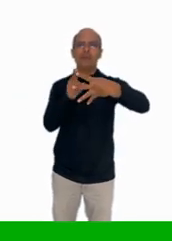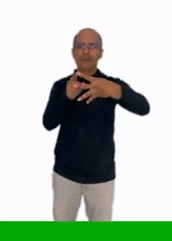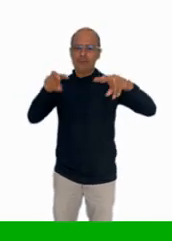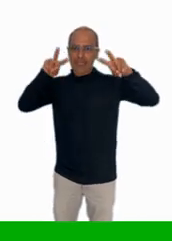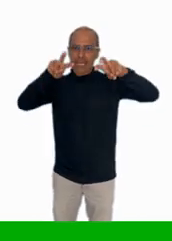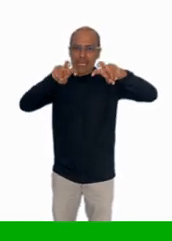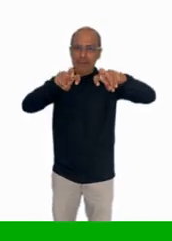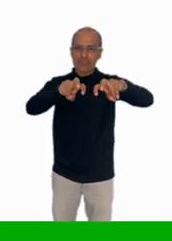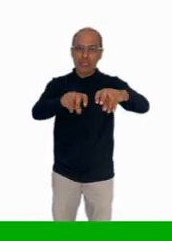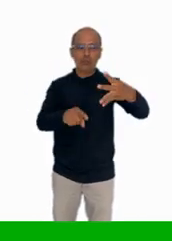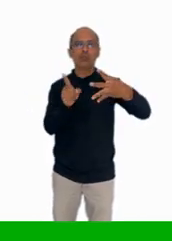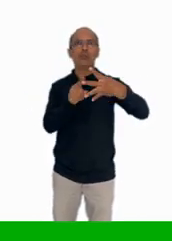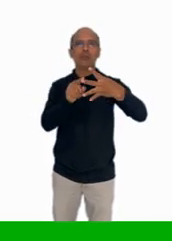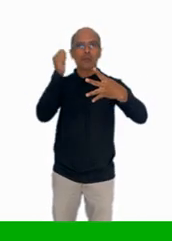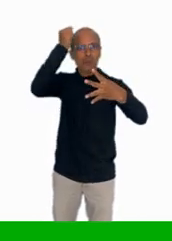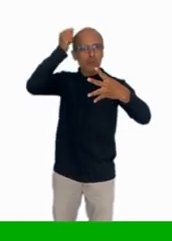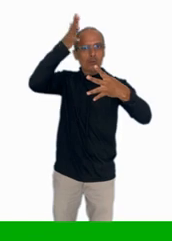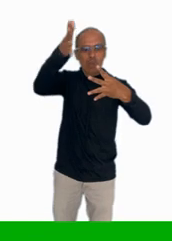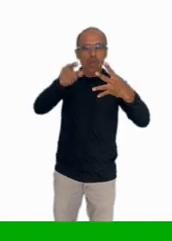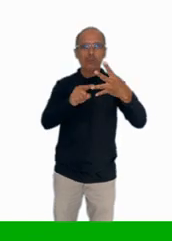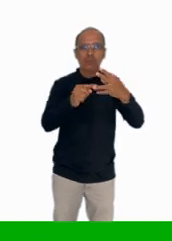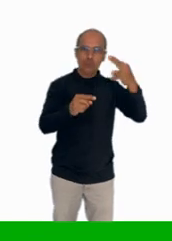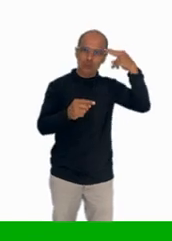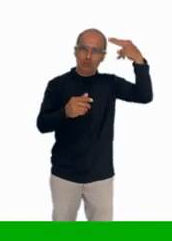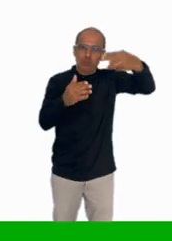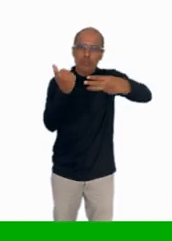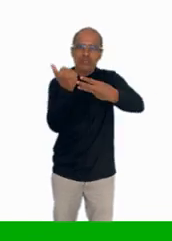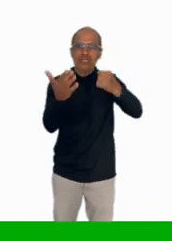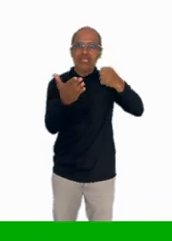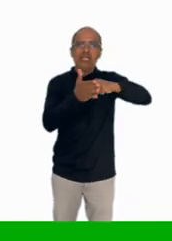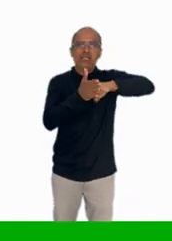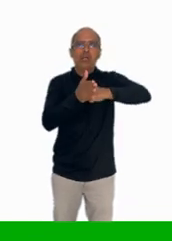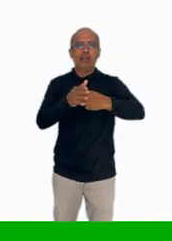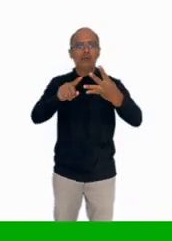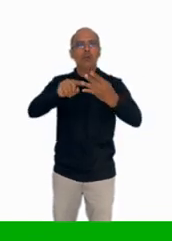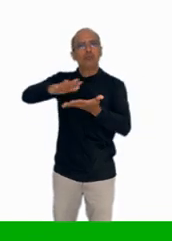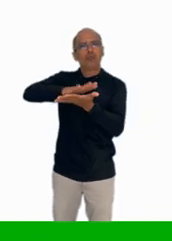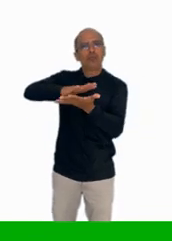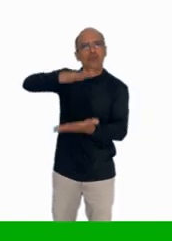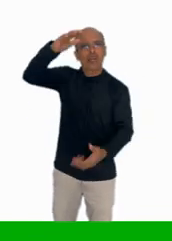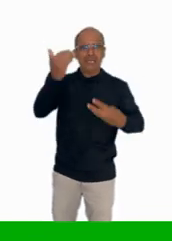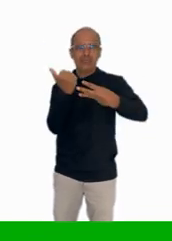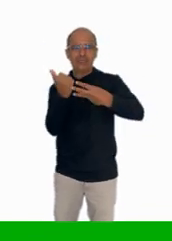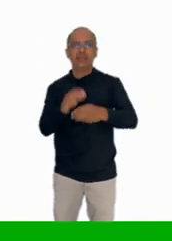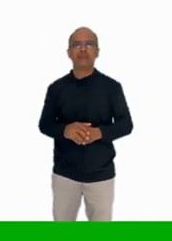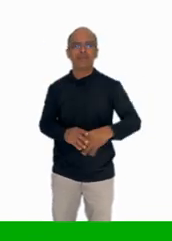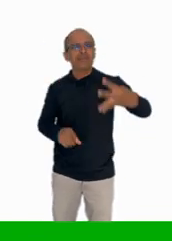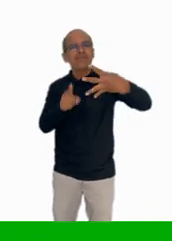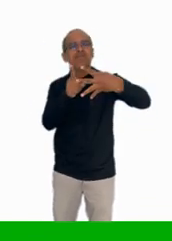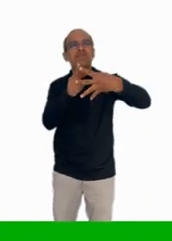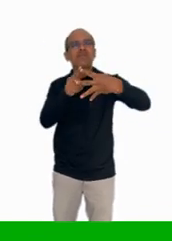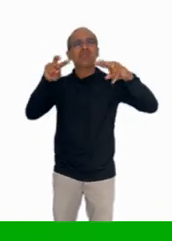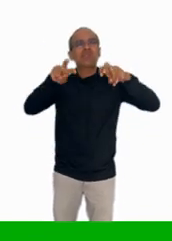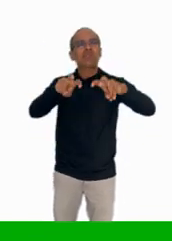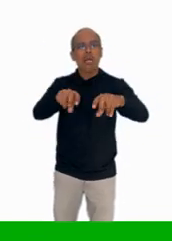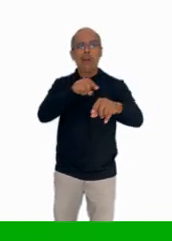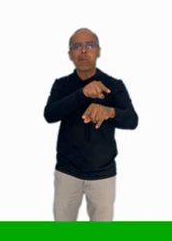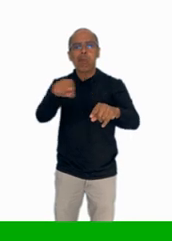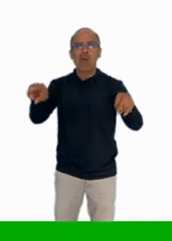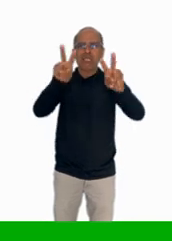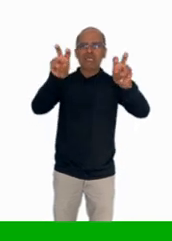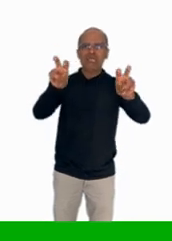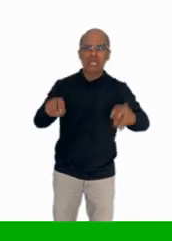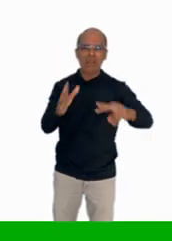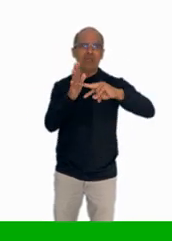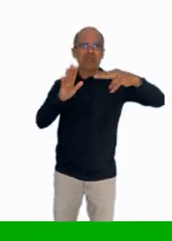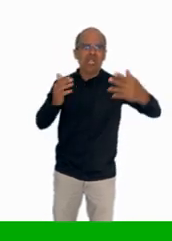Investigación, medios didácticos, memoria institucional y producción editorial. En investigación, encontrarás artículos e